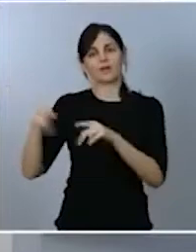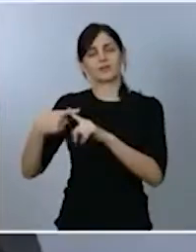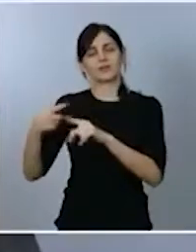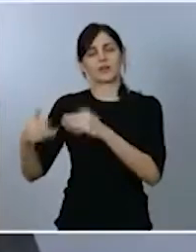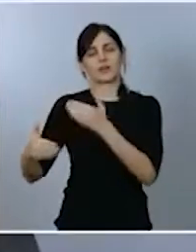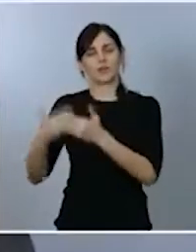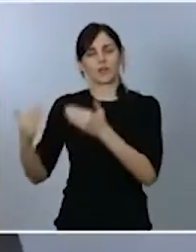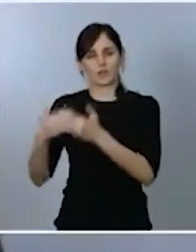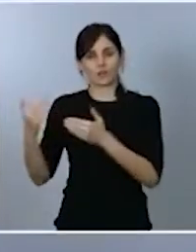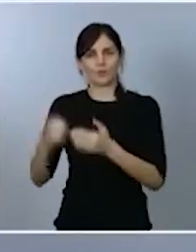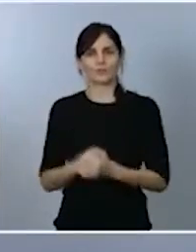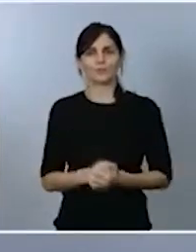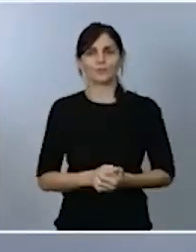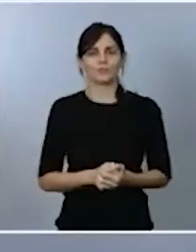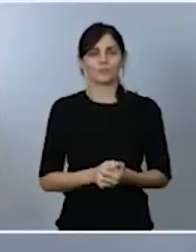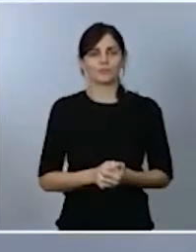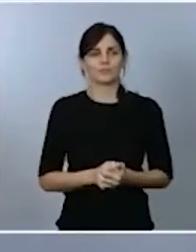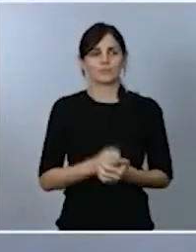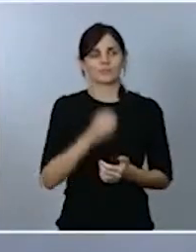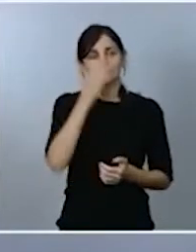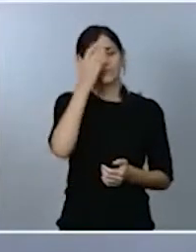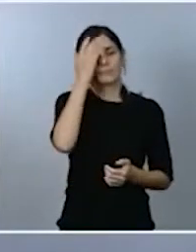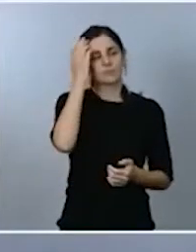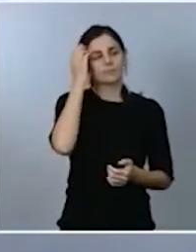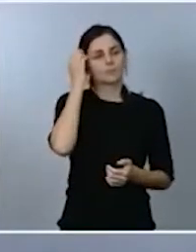Muchas gracias, ministra portavoz.